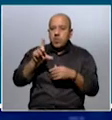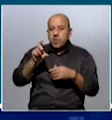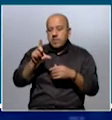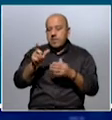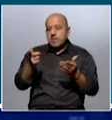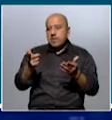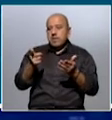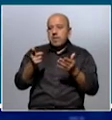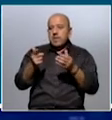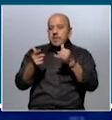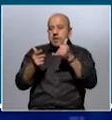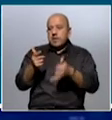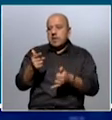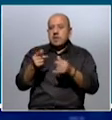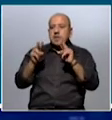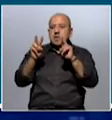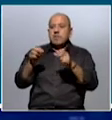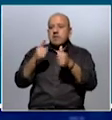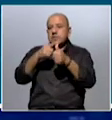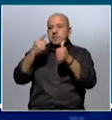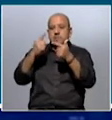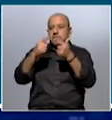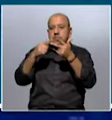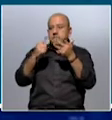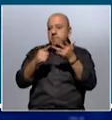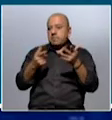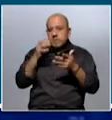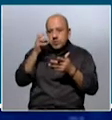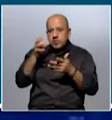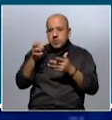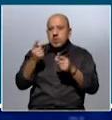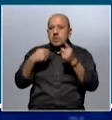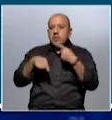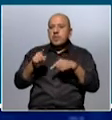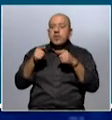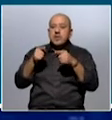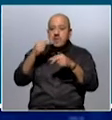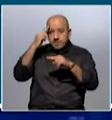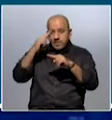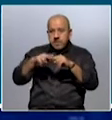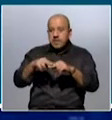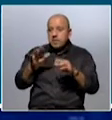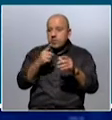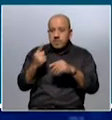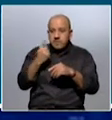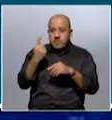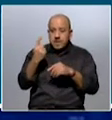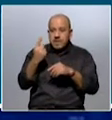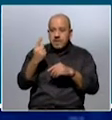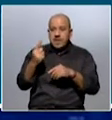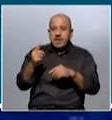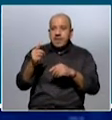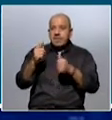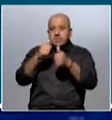varios factores de riesgo, pero en esta enfermedad los principales factores de riesgo